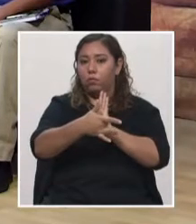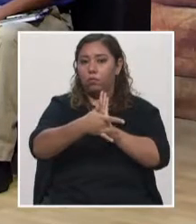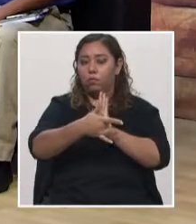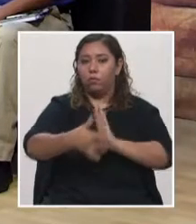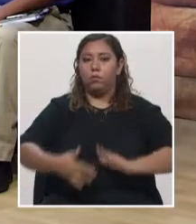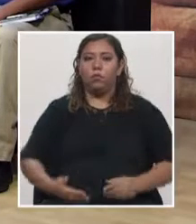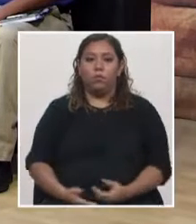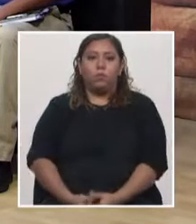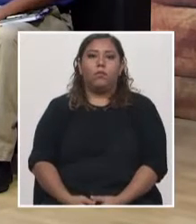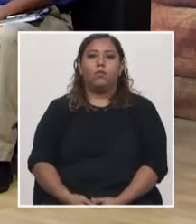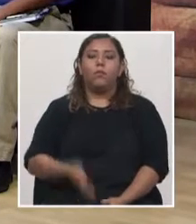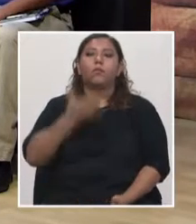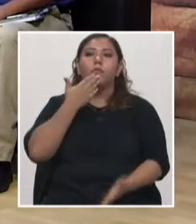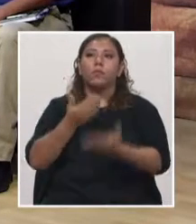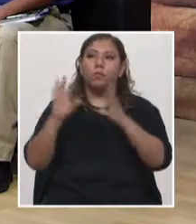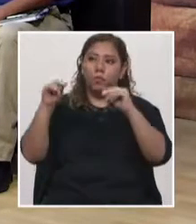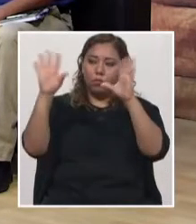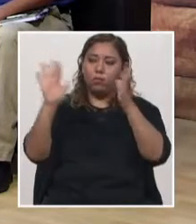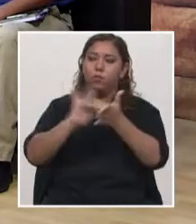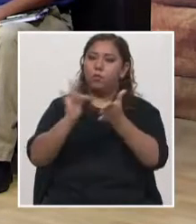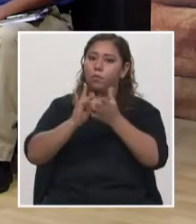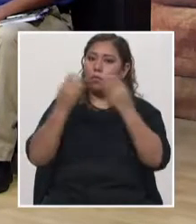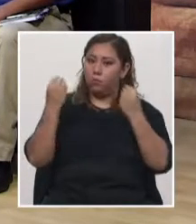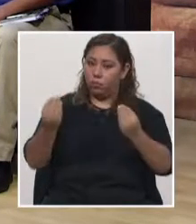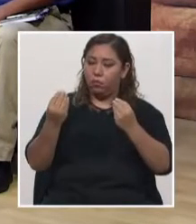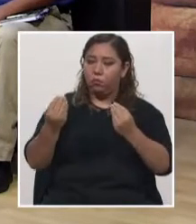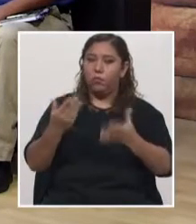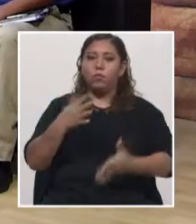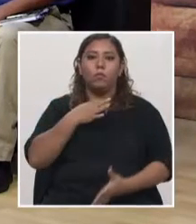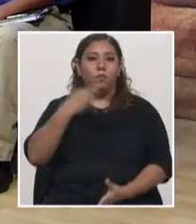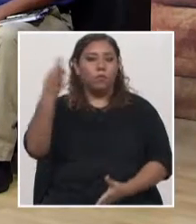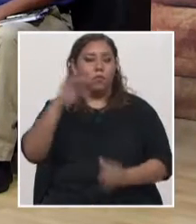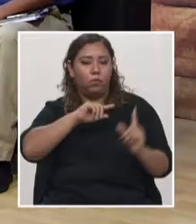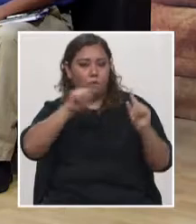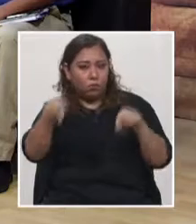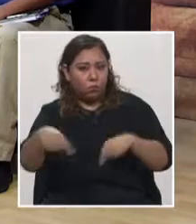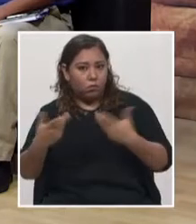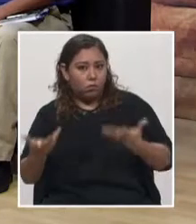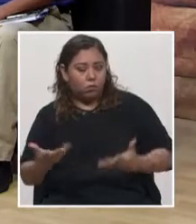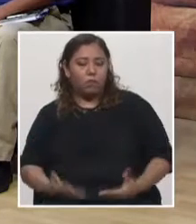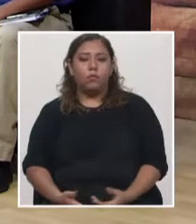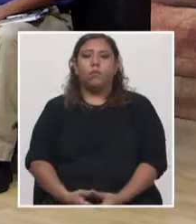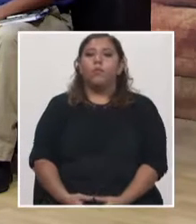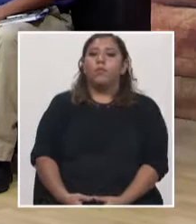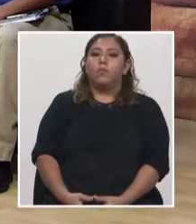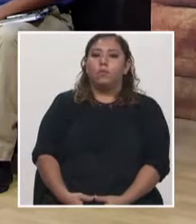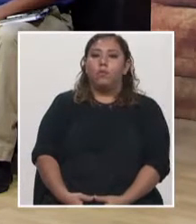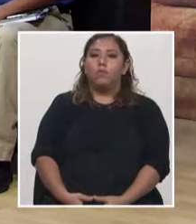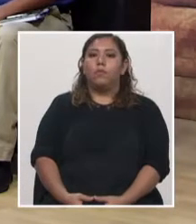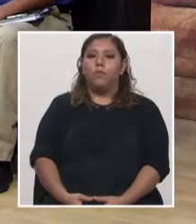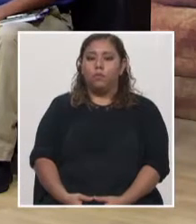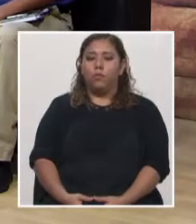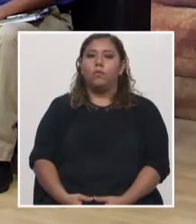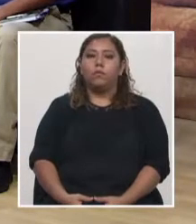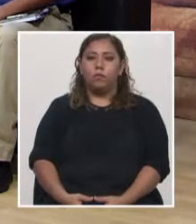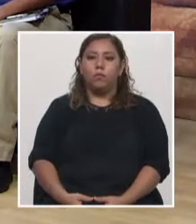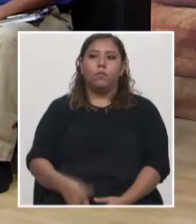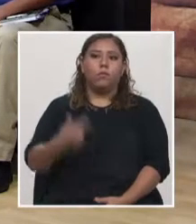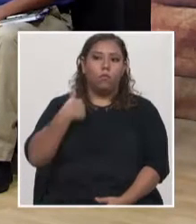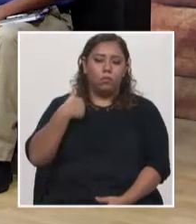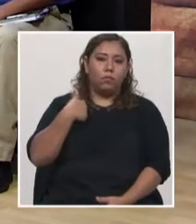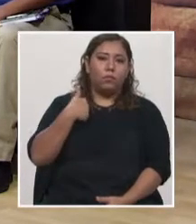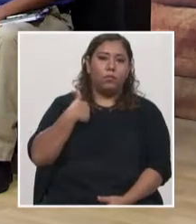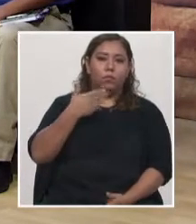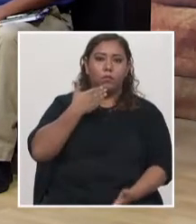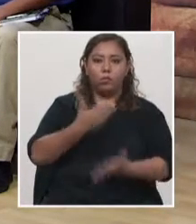Nacional de Honduras. Muy bien, con muchas actividades. El desarrollo y